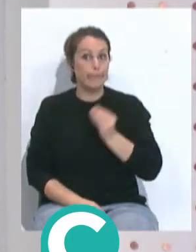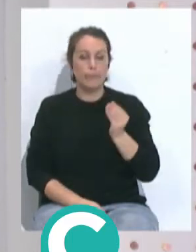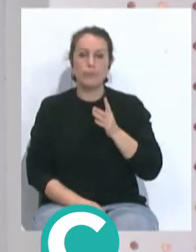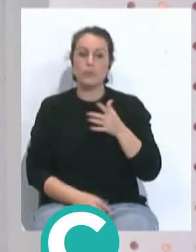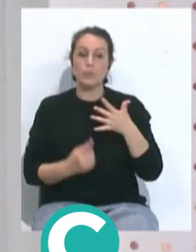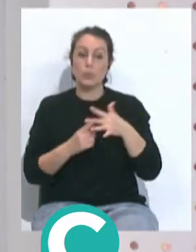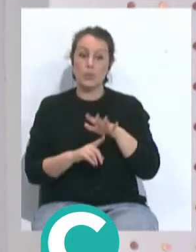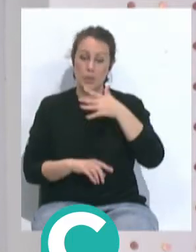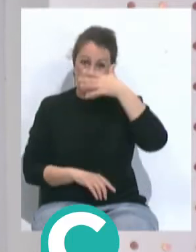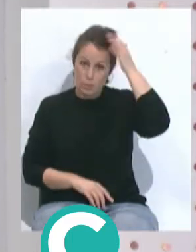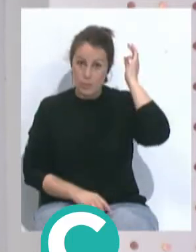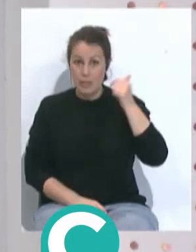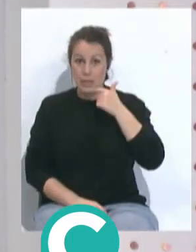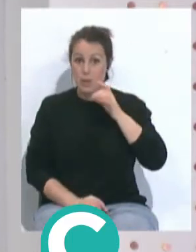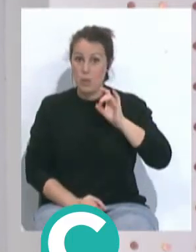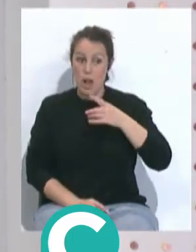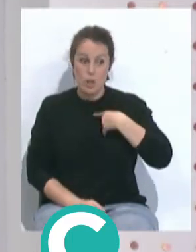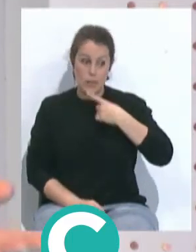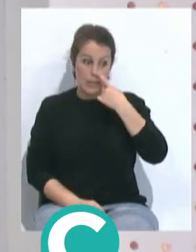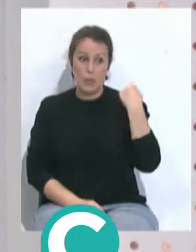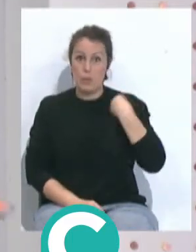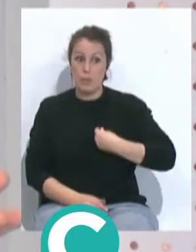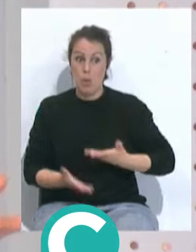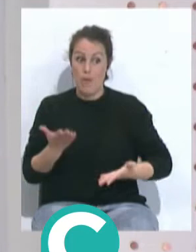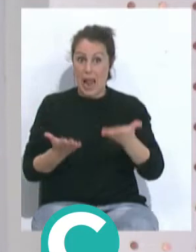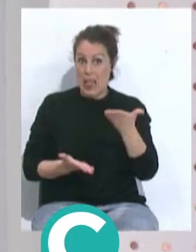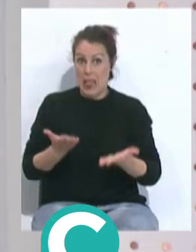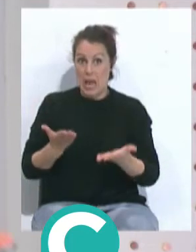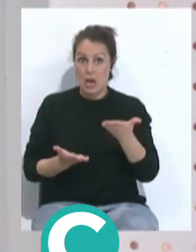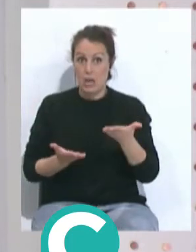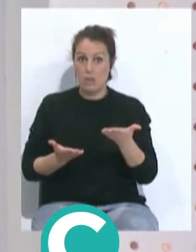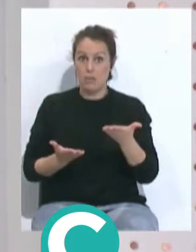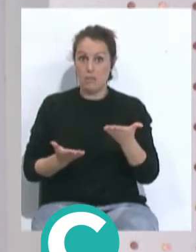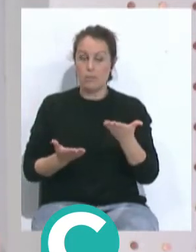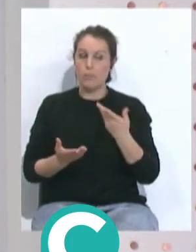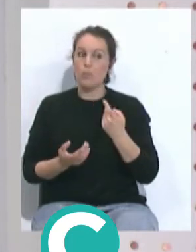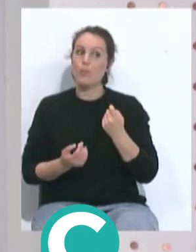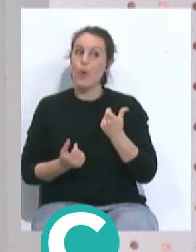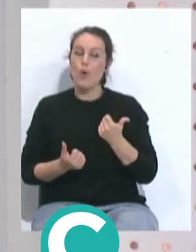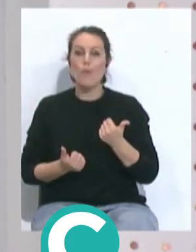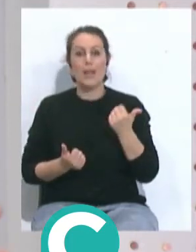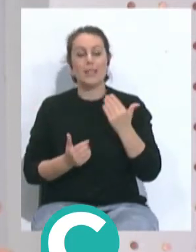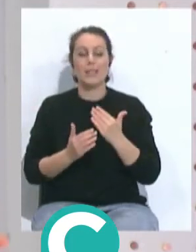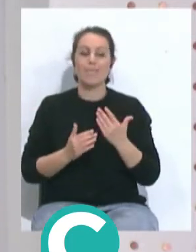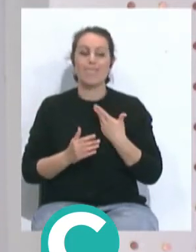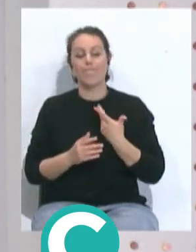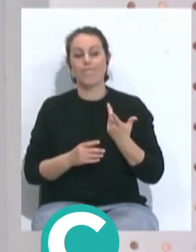de Conan, como venías diciendo, Hugo, el año pasado quizá en esa balanza de rendimiento he estado un poquito más pareja.